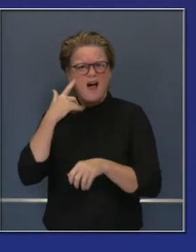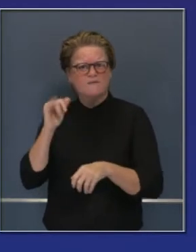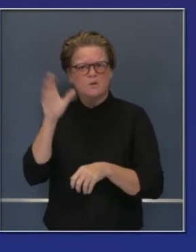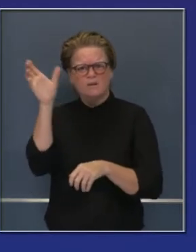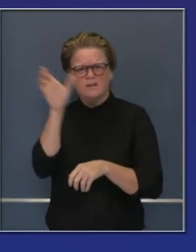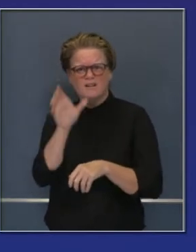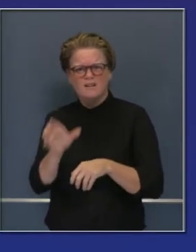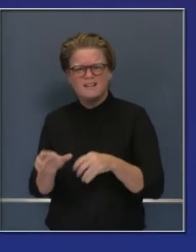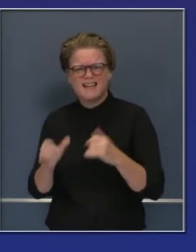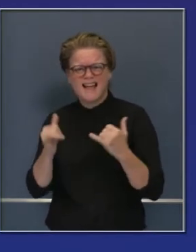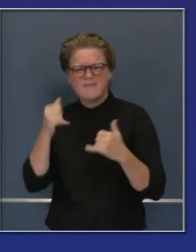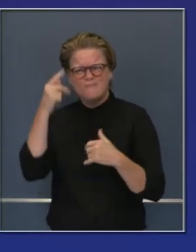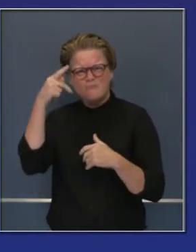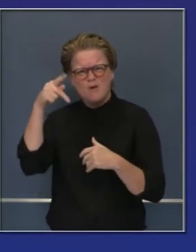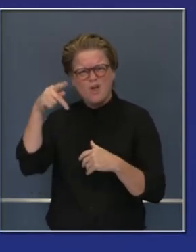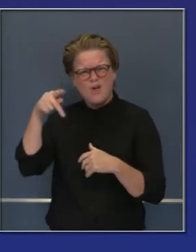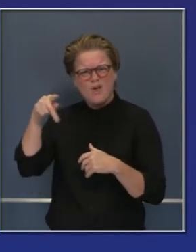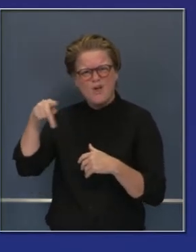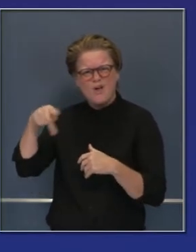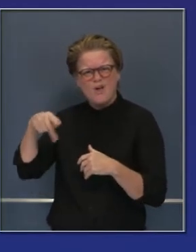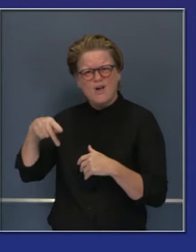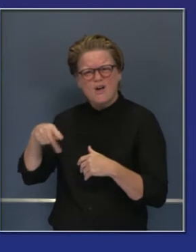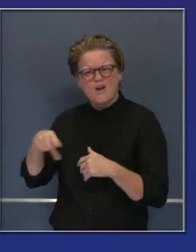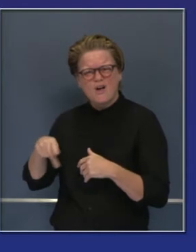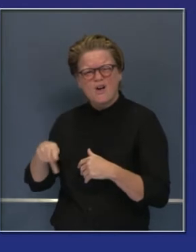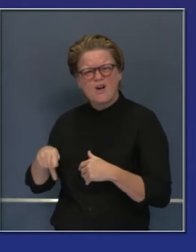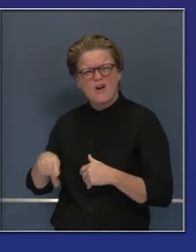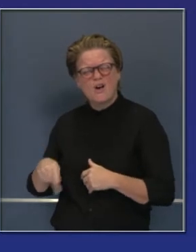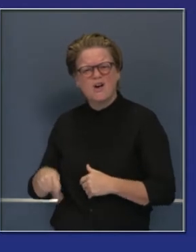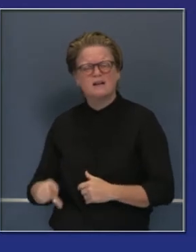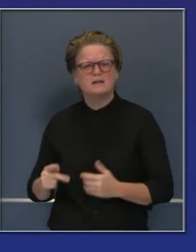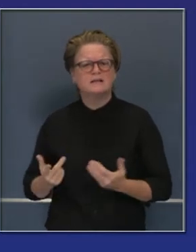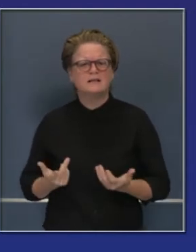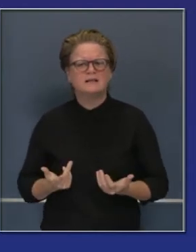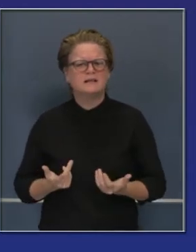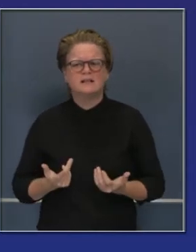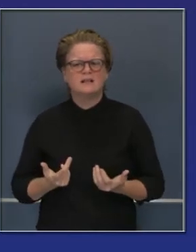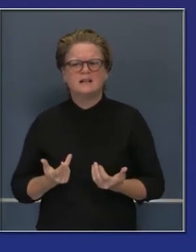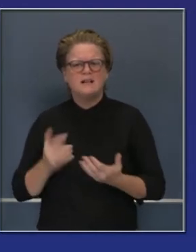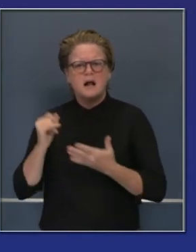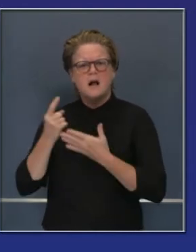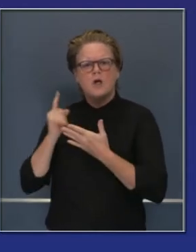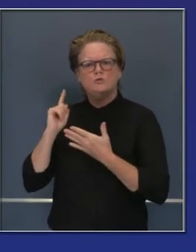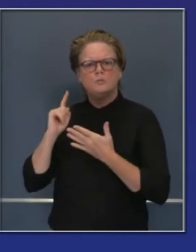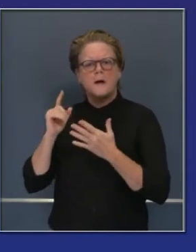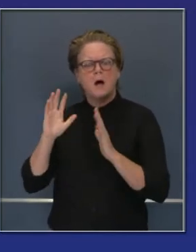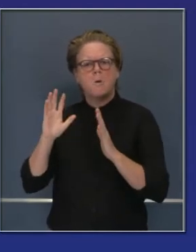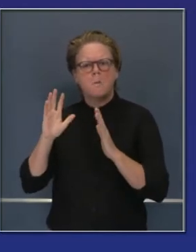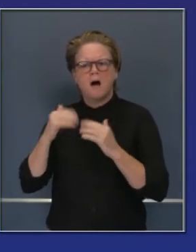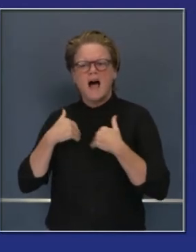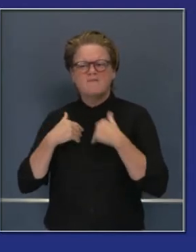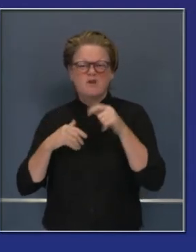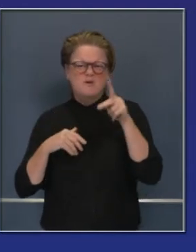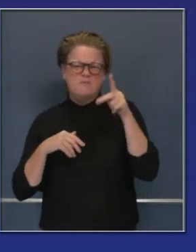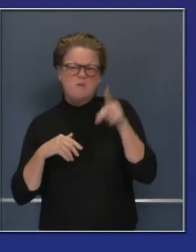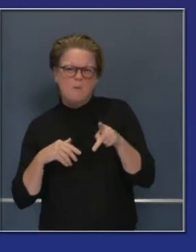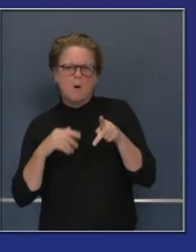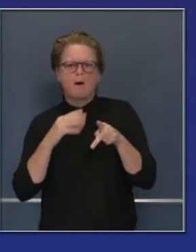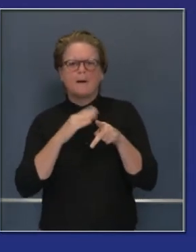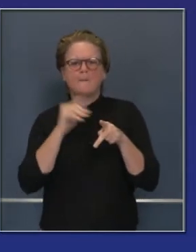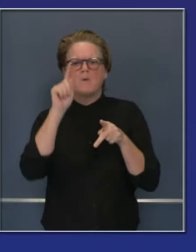crece en el estado. Aquí pueden ver otra vez de hace una semana la condición y ahora la condición actual.